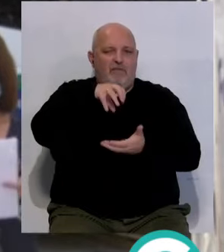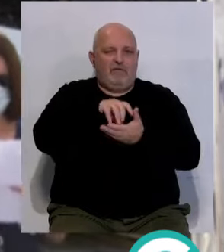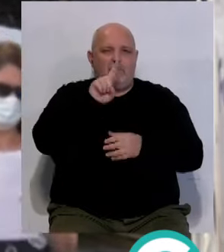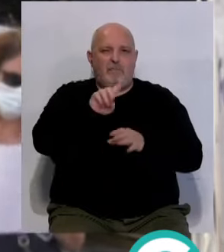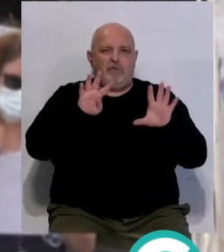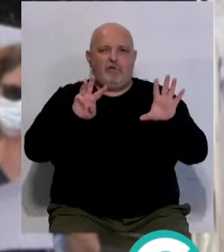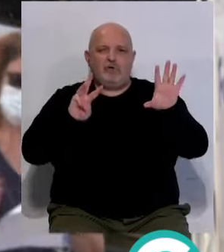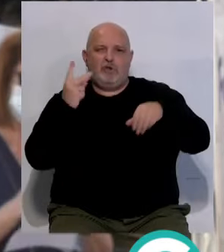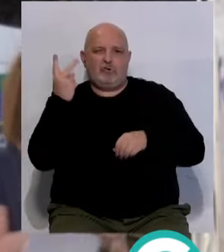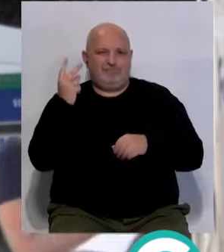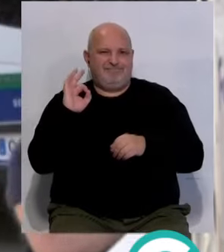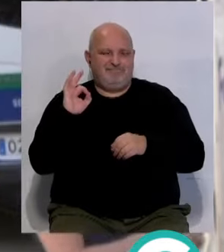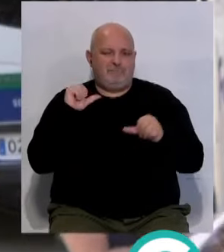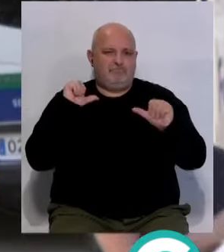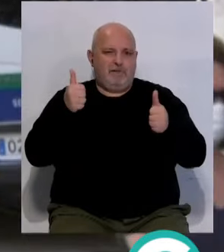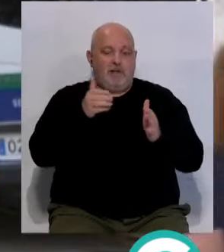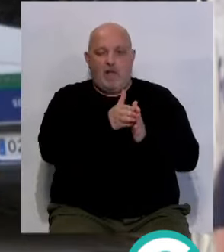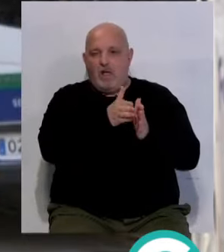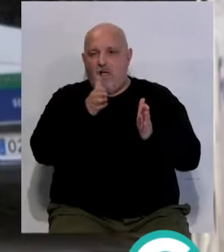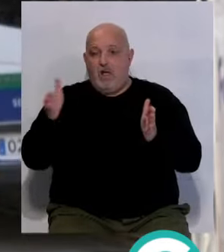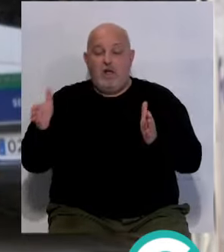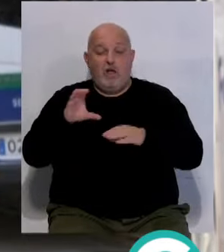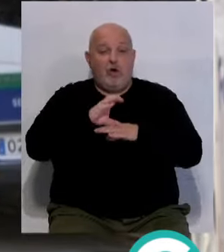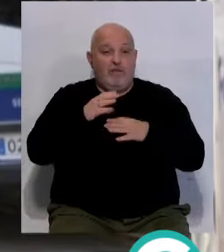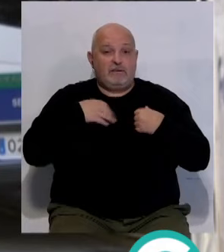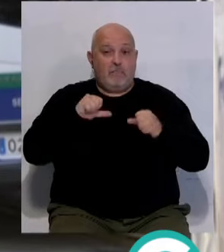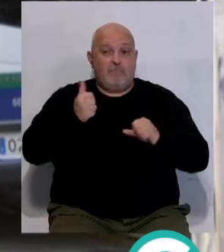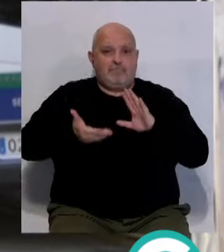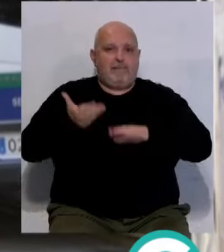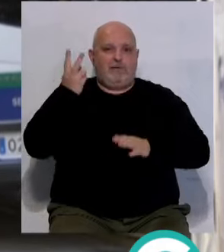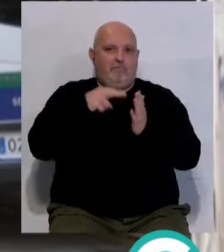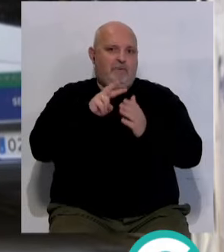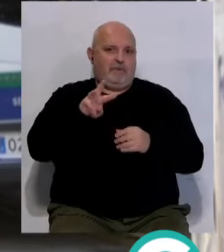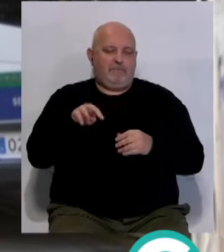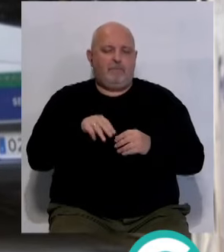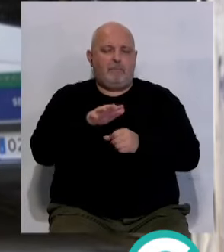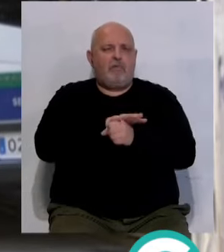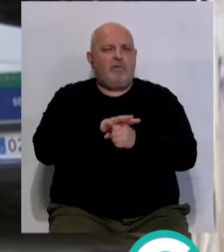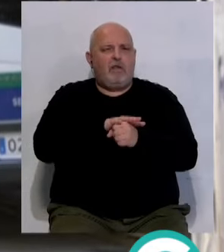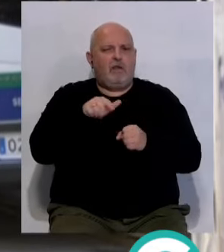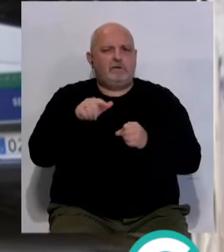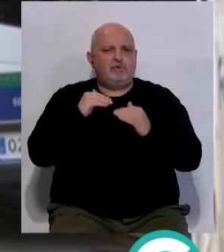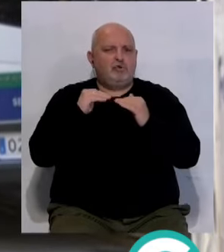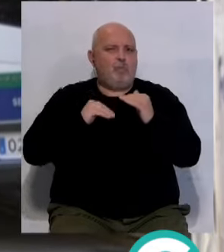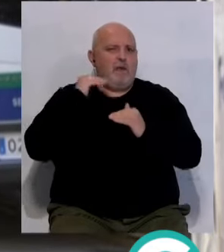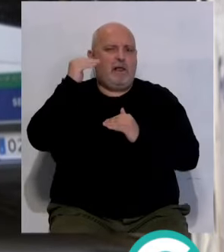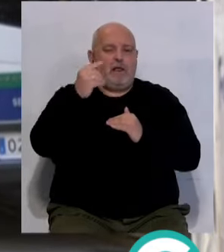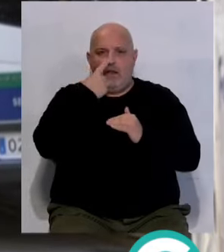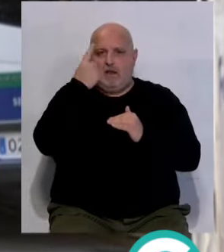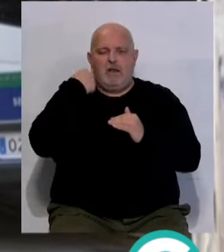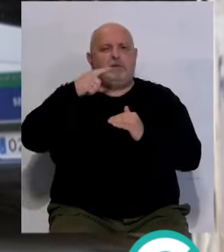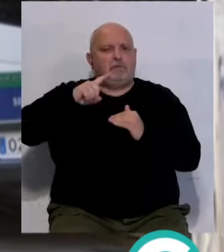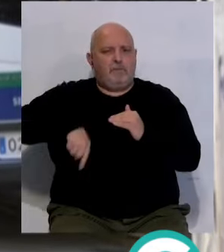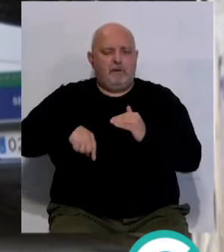1982, según ha informado la Consejería de Salud y Consumo. Destacar además que la provincia ha superado el pasado año